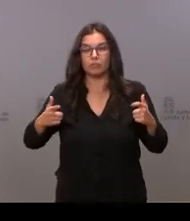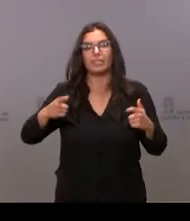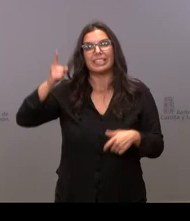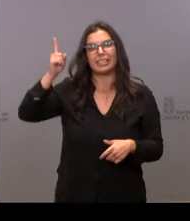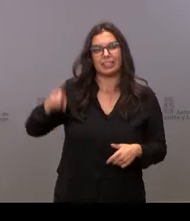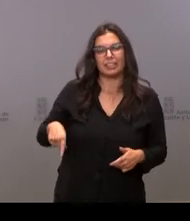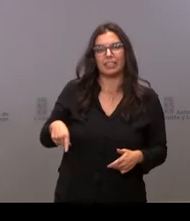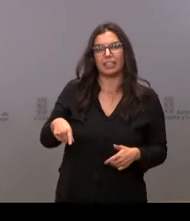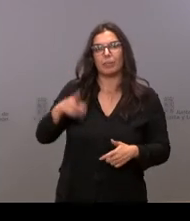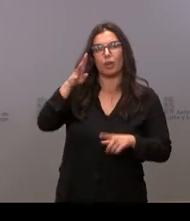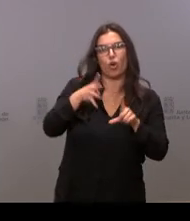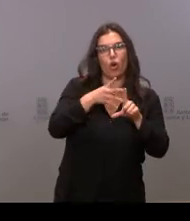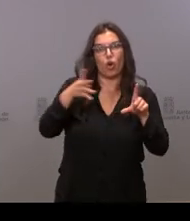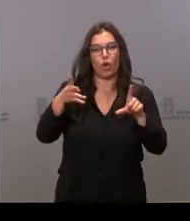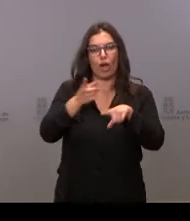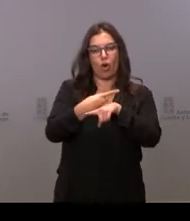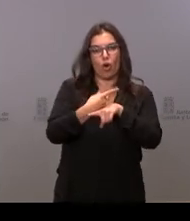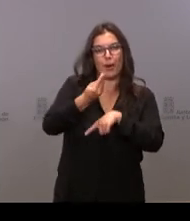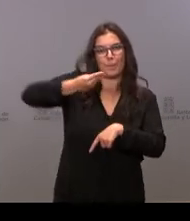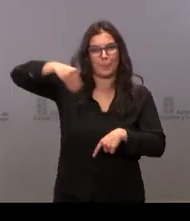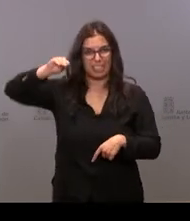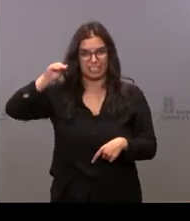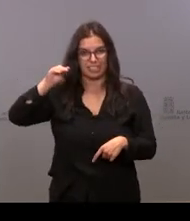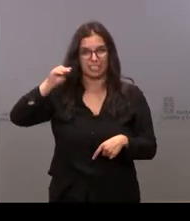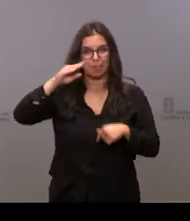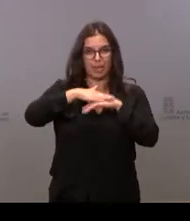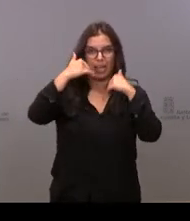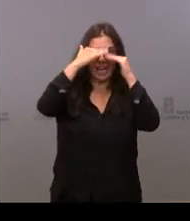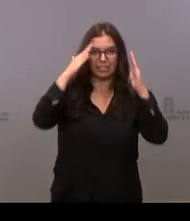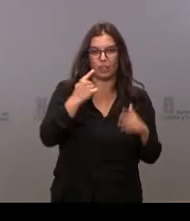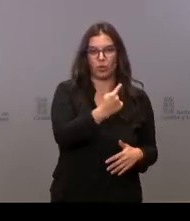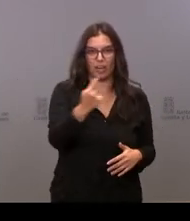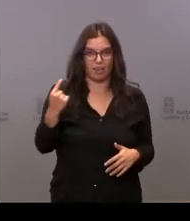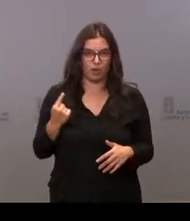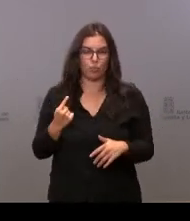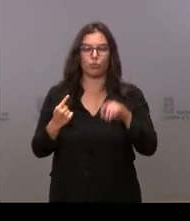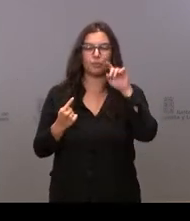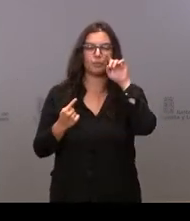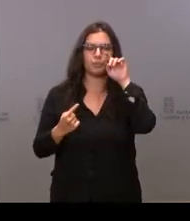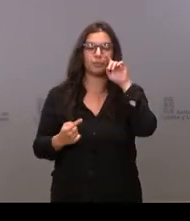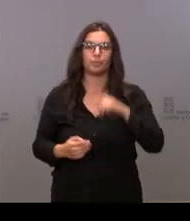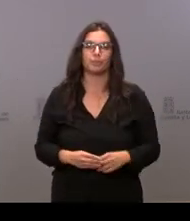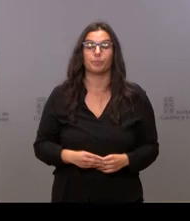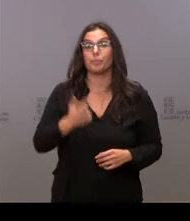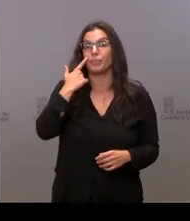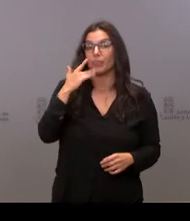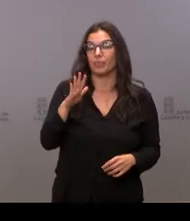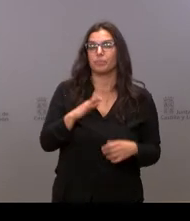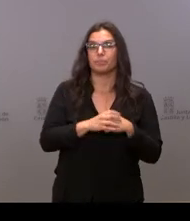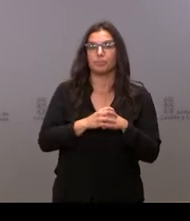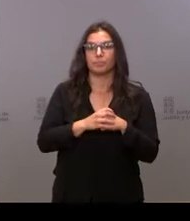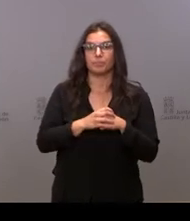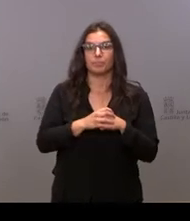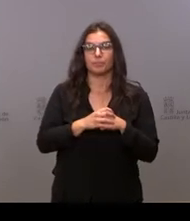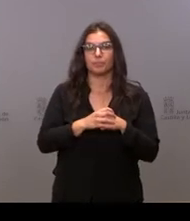mayor horario, mayor amplitud de horario en la atención a las personas mayores. Fijaros, de